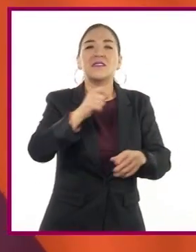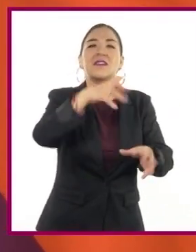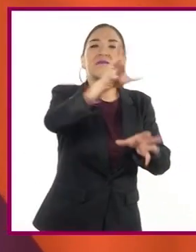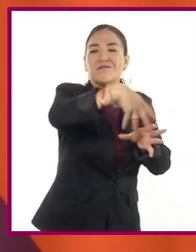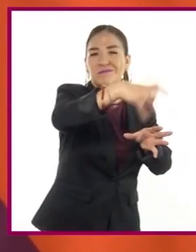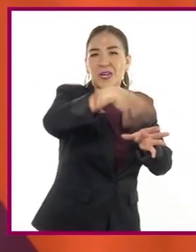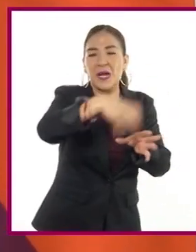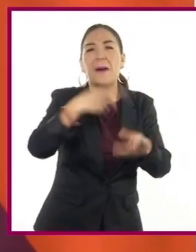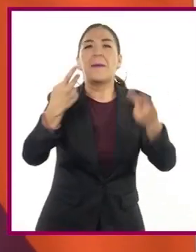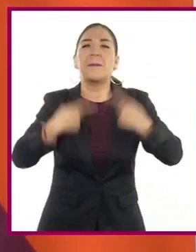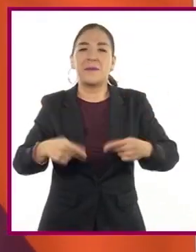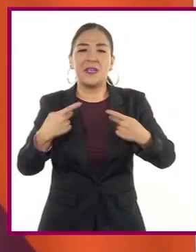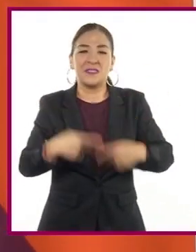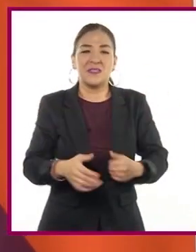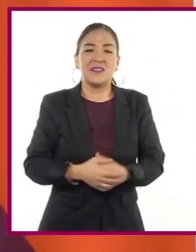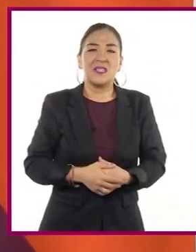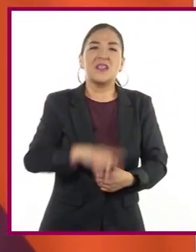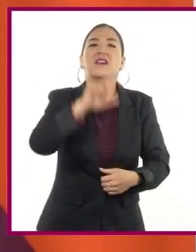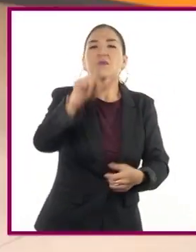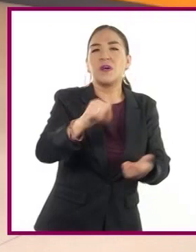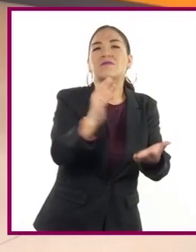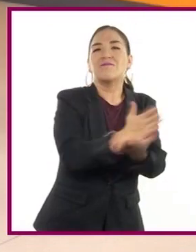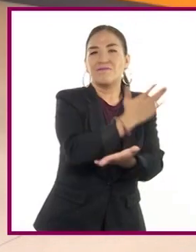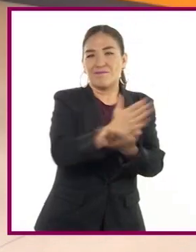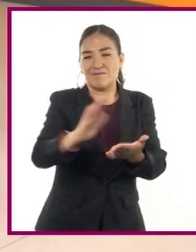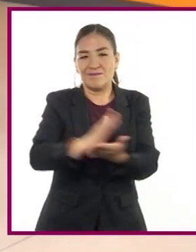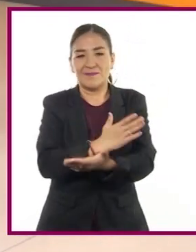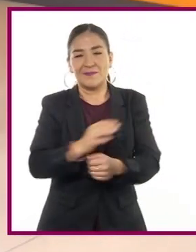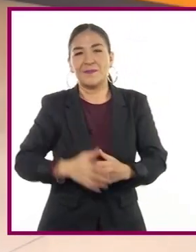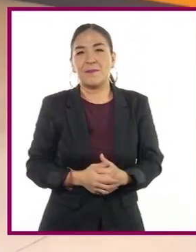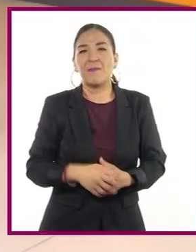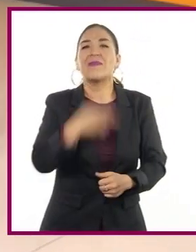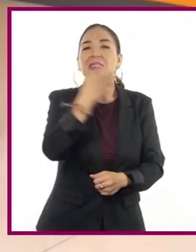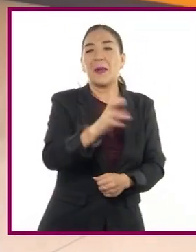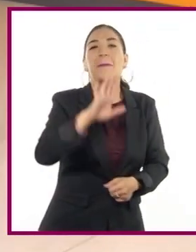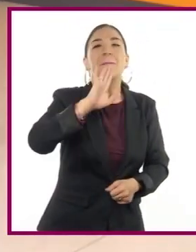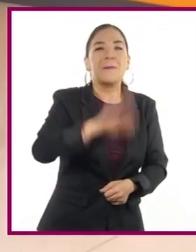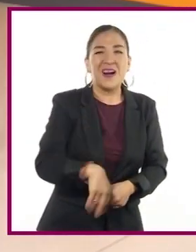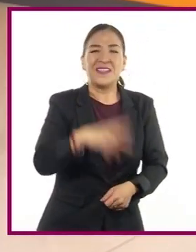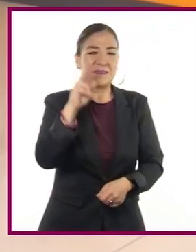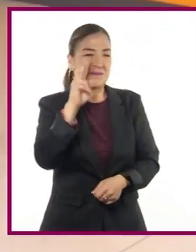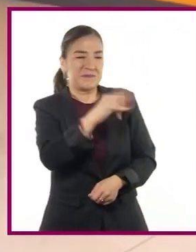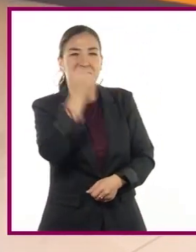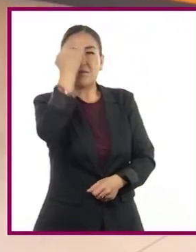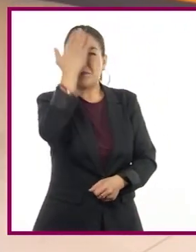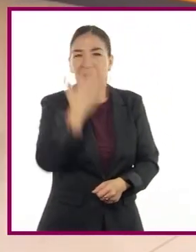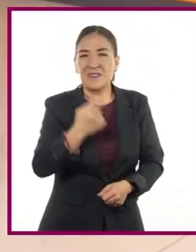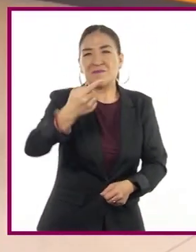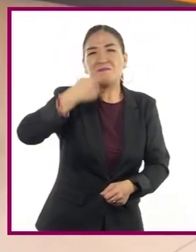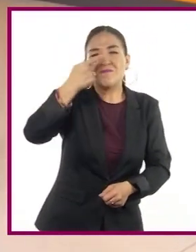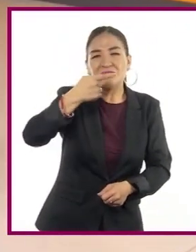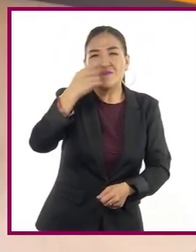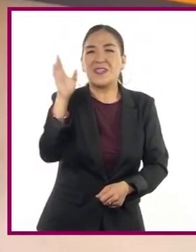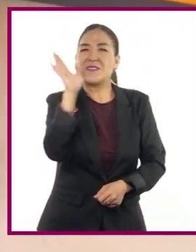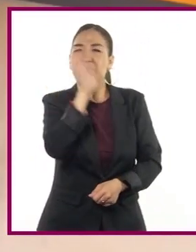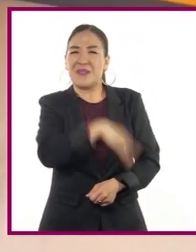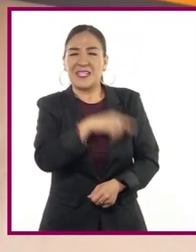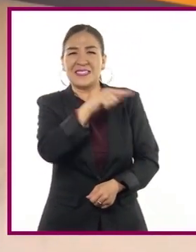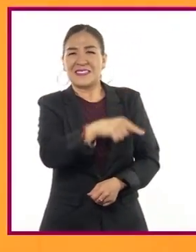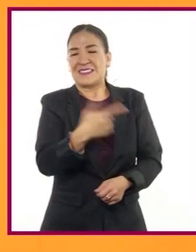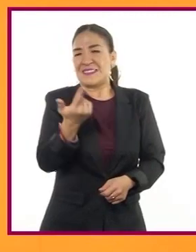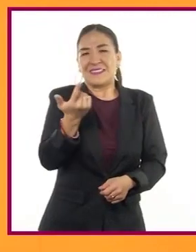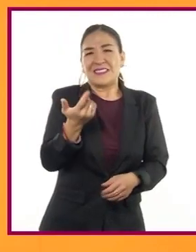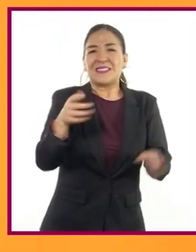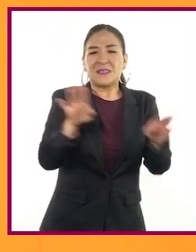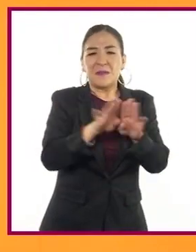a sacar la basura y separarla. Debido al mal aspecto y al olor tan desagradable